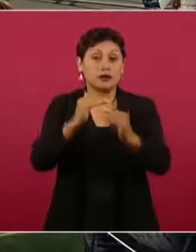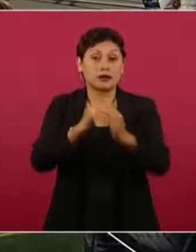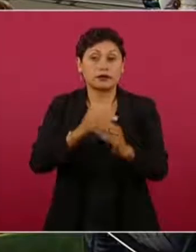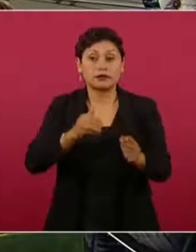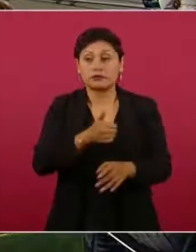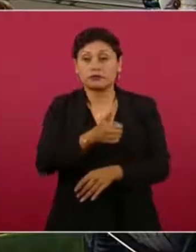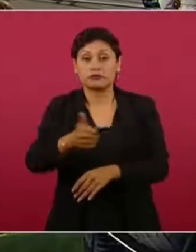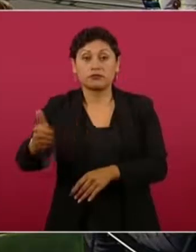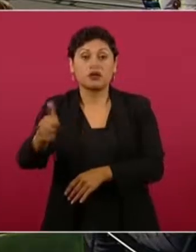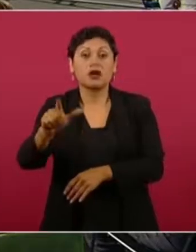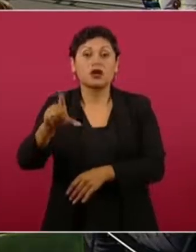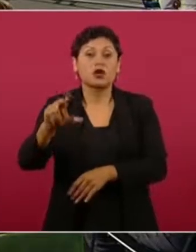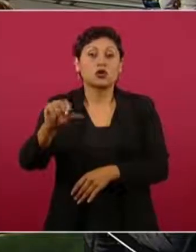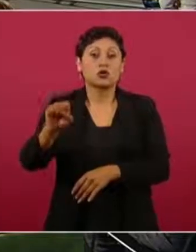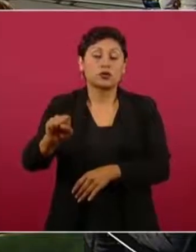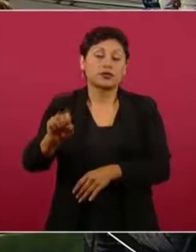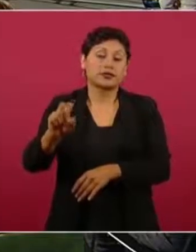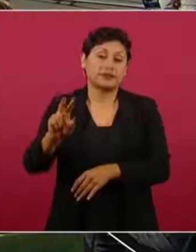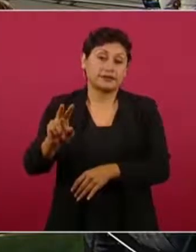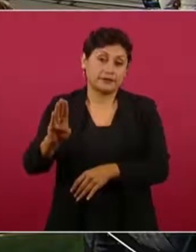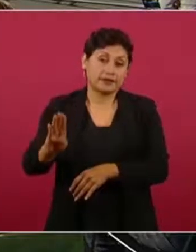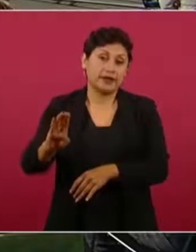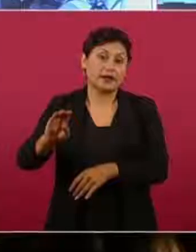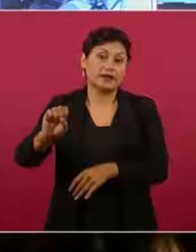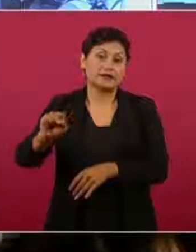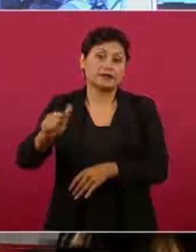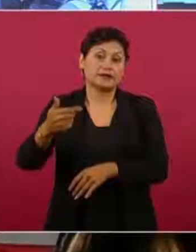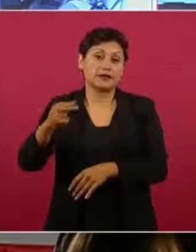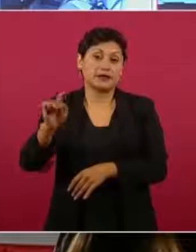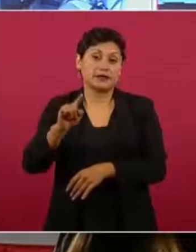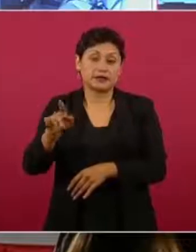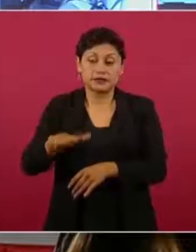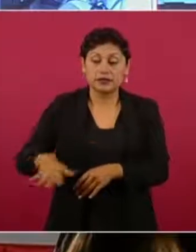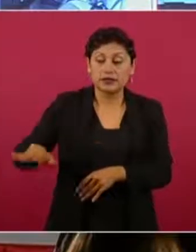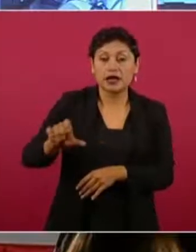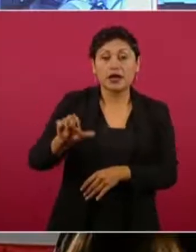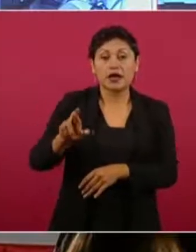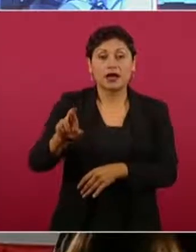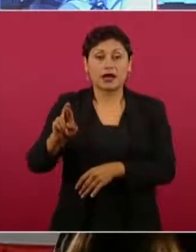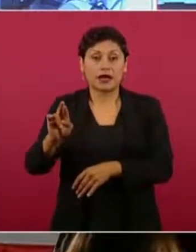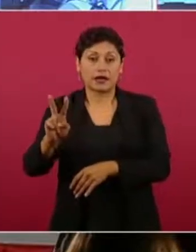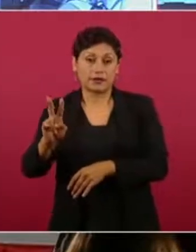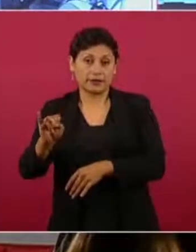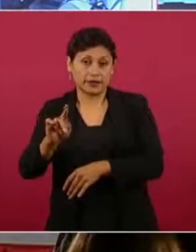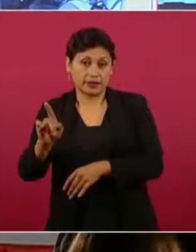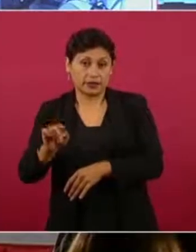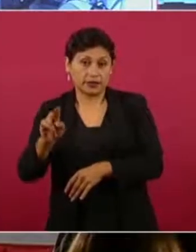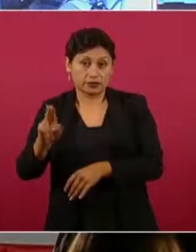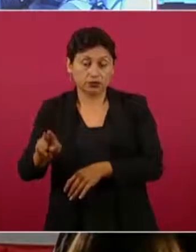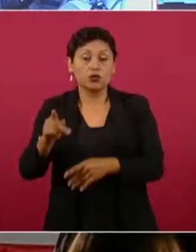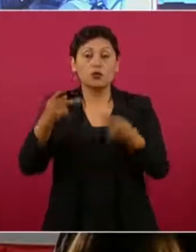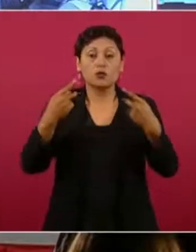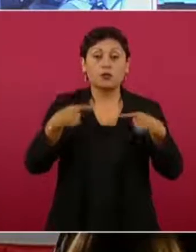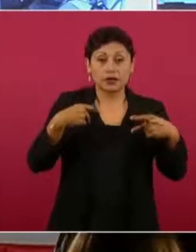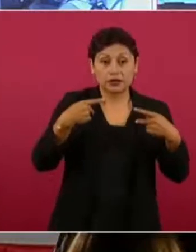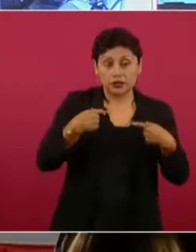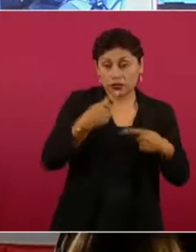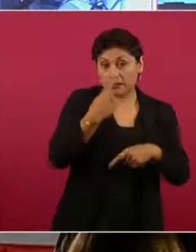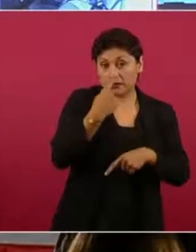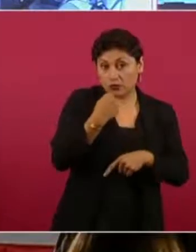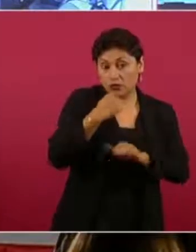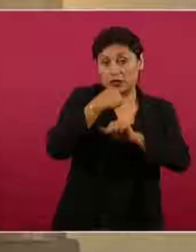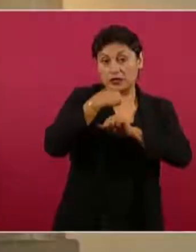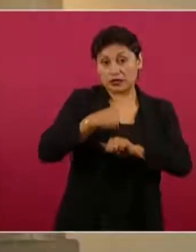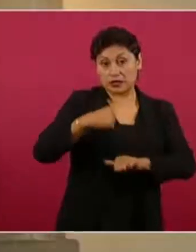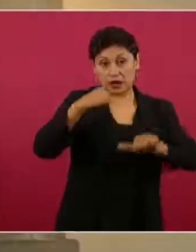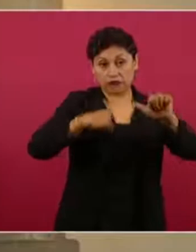B. Sánchez, a la altura de Pozos de Arbizu, donde acudió el personal de servicios periciales y del